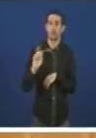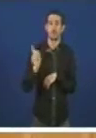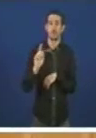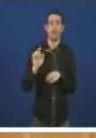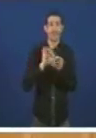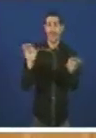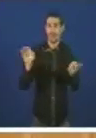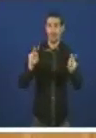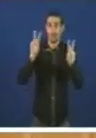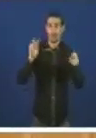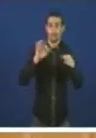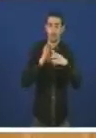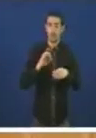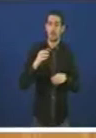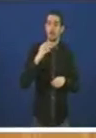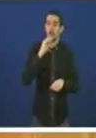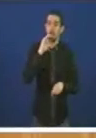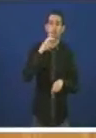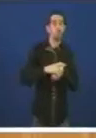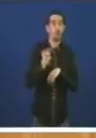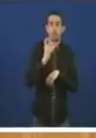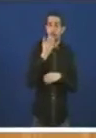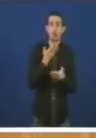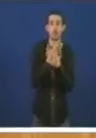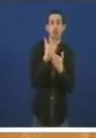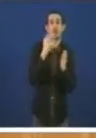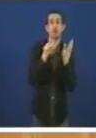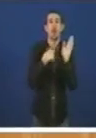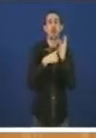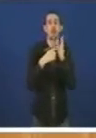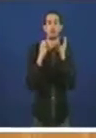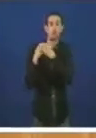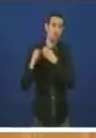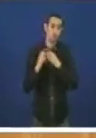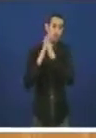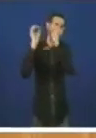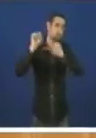nada Dos incumprimentos dunha proporción de lei aprobada por unanimidade Tambén por vostedes